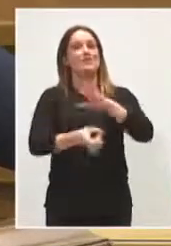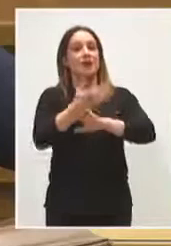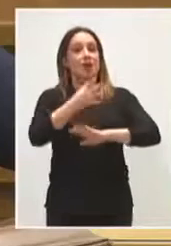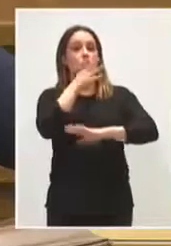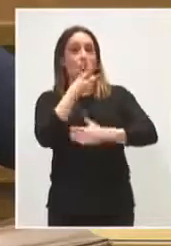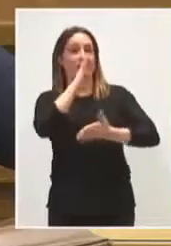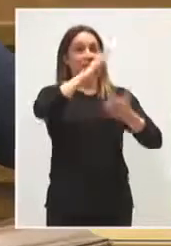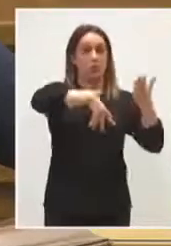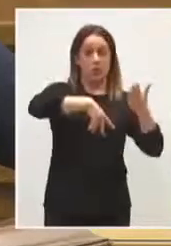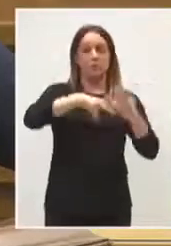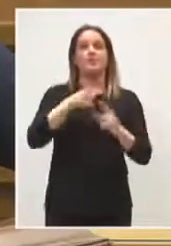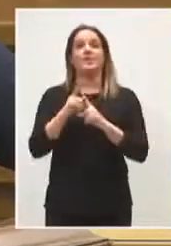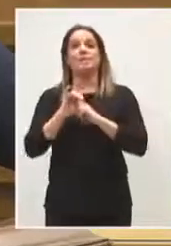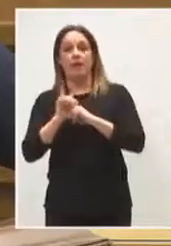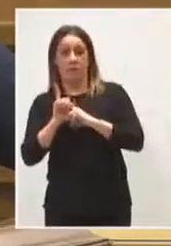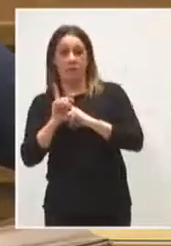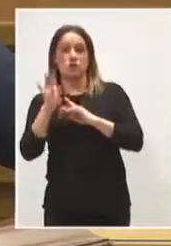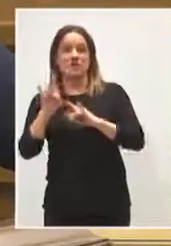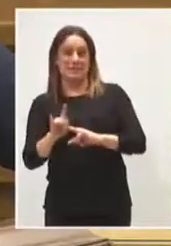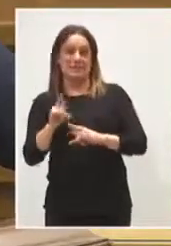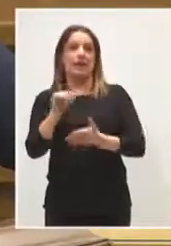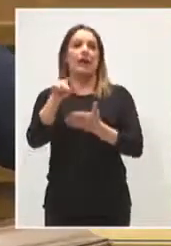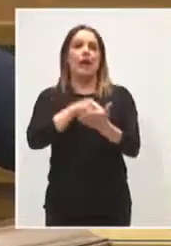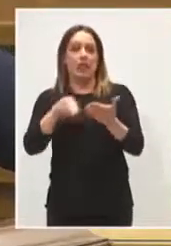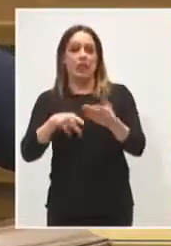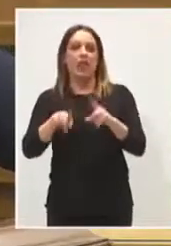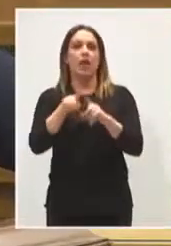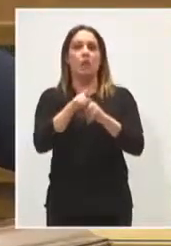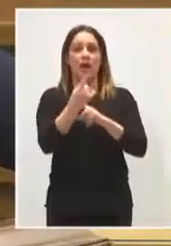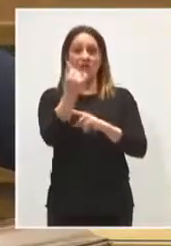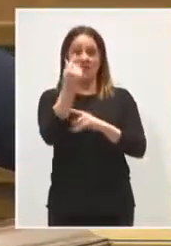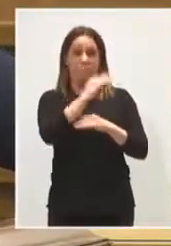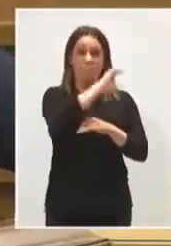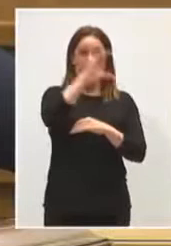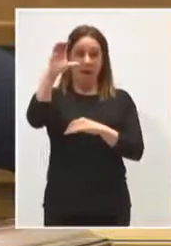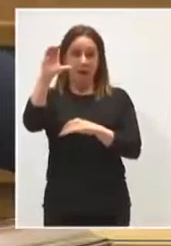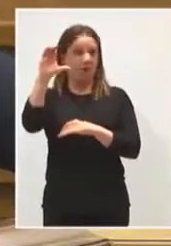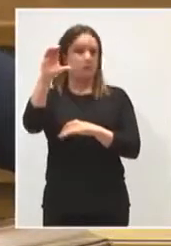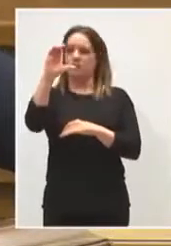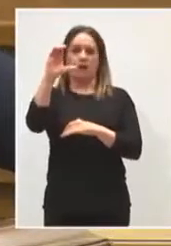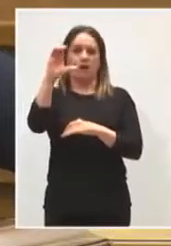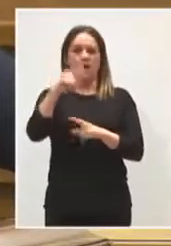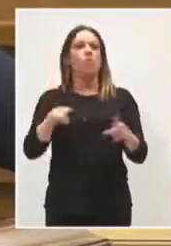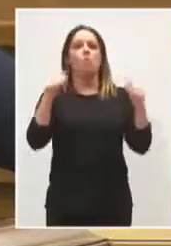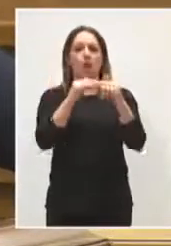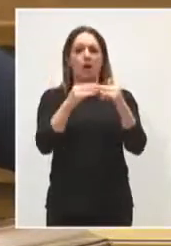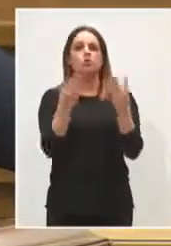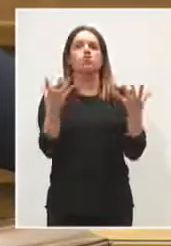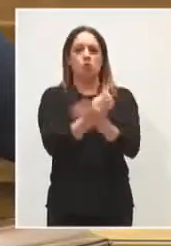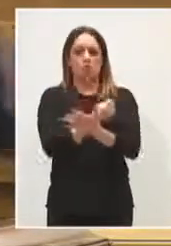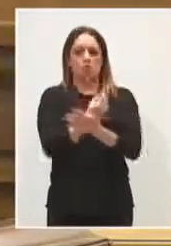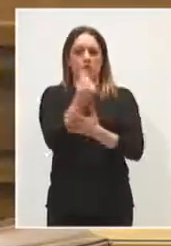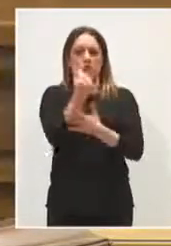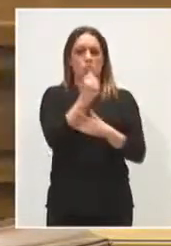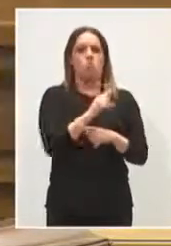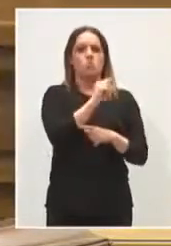Cataluña y el País Vasco y Galicia, tuvieran más que el resto. Nacieron para que todos nos igualáramos. Y cuando